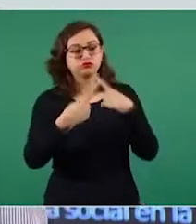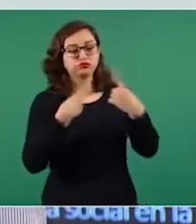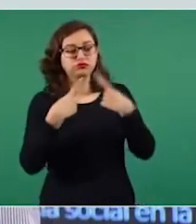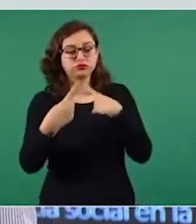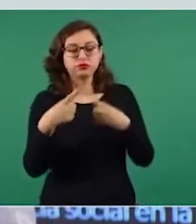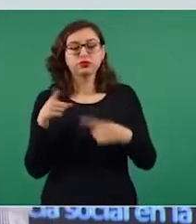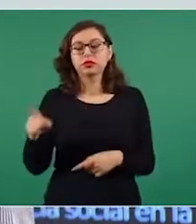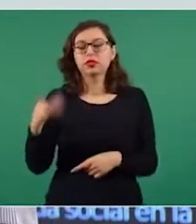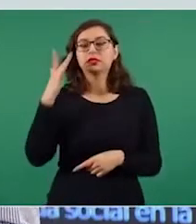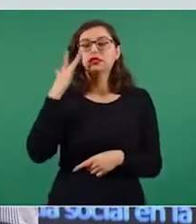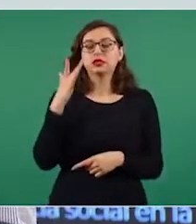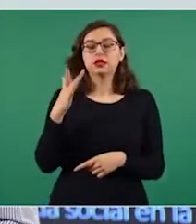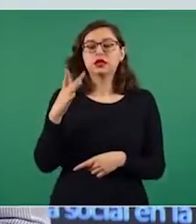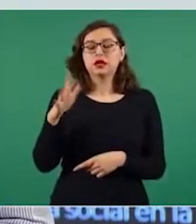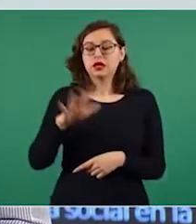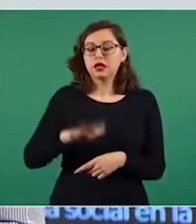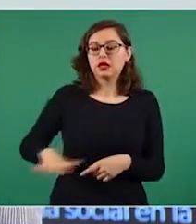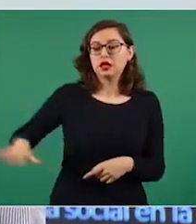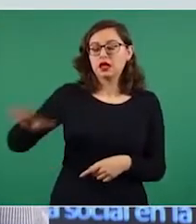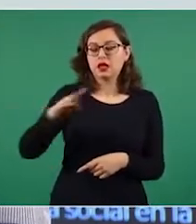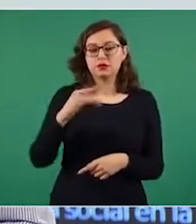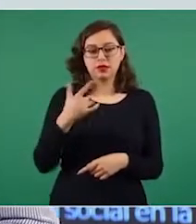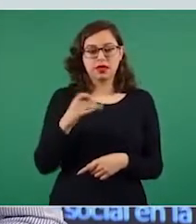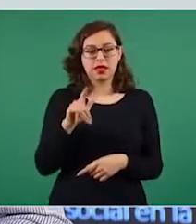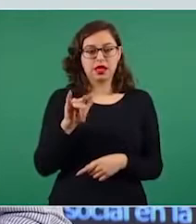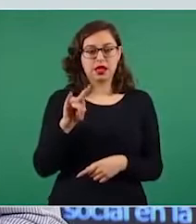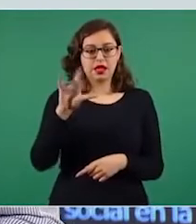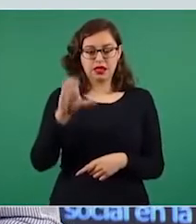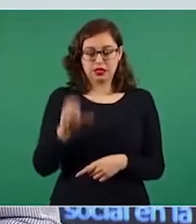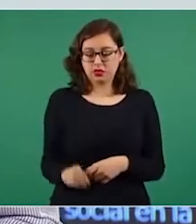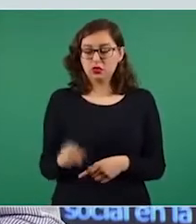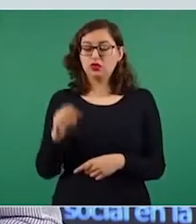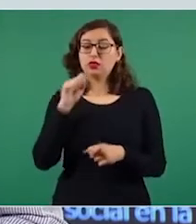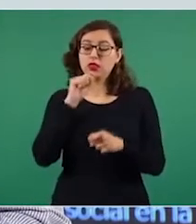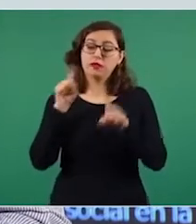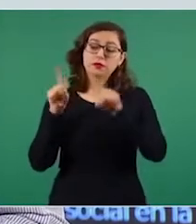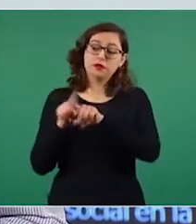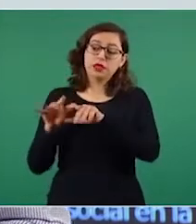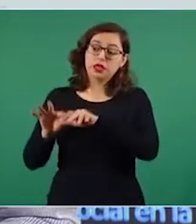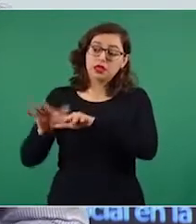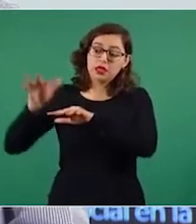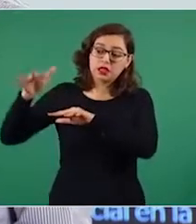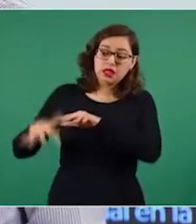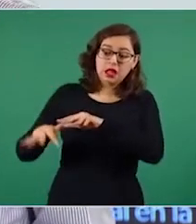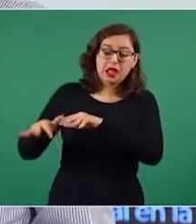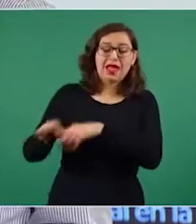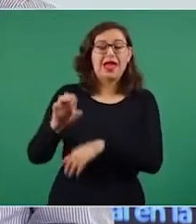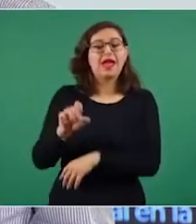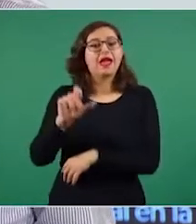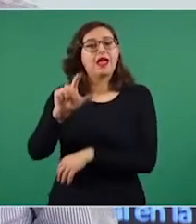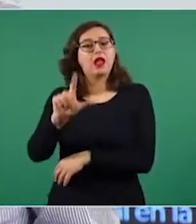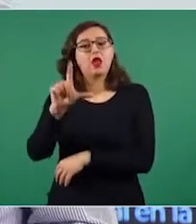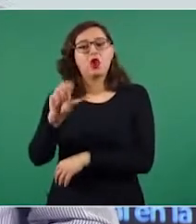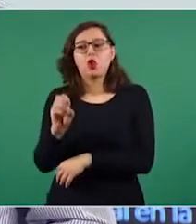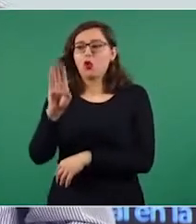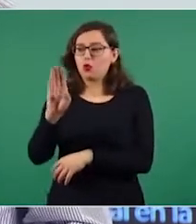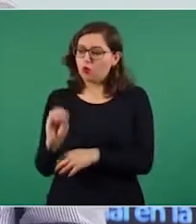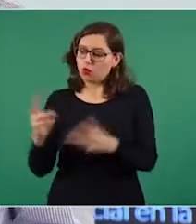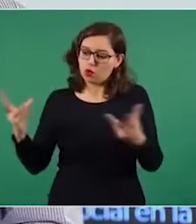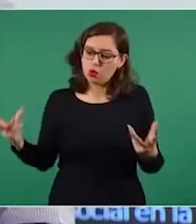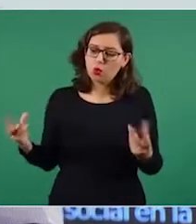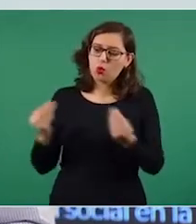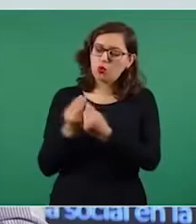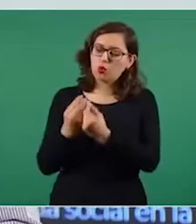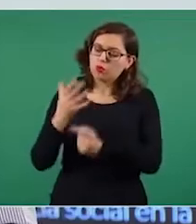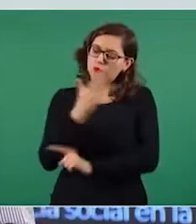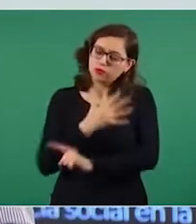Cañada del Lobo está incluida en el proyecto de área natural protegida Sierra de San Miguelito. El Gobierno de México